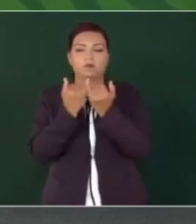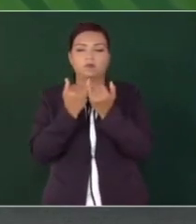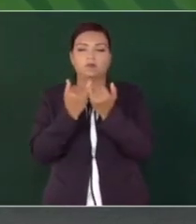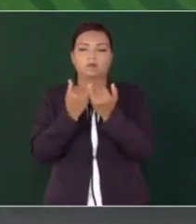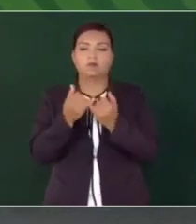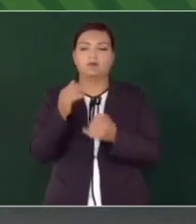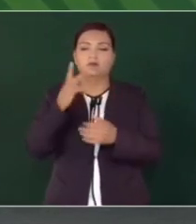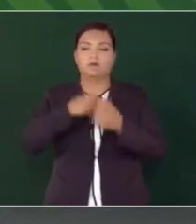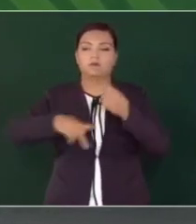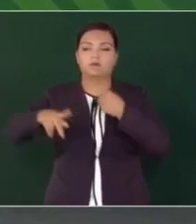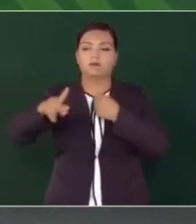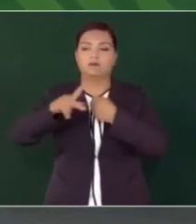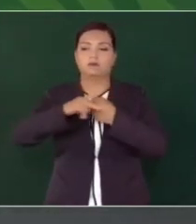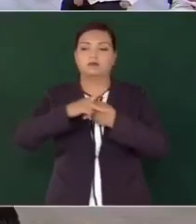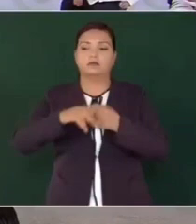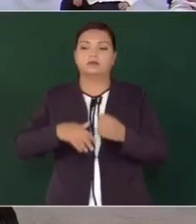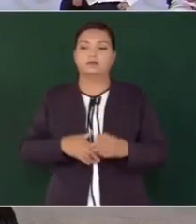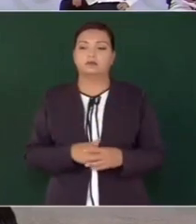la Nación.